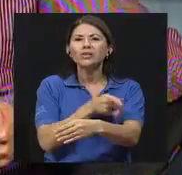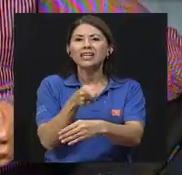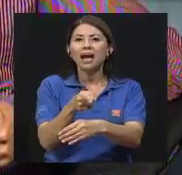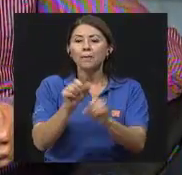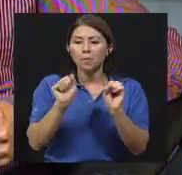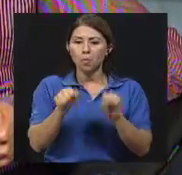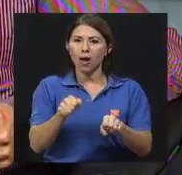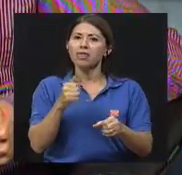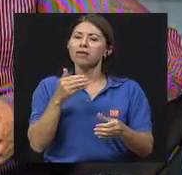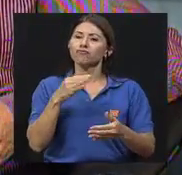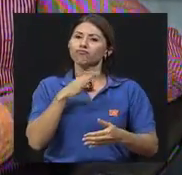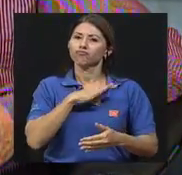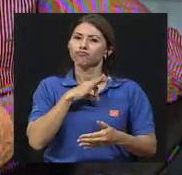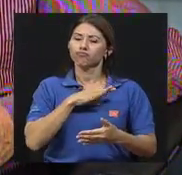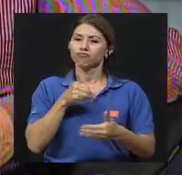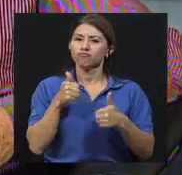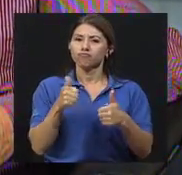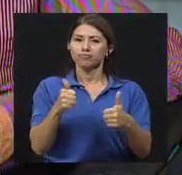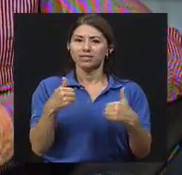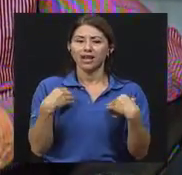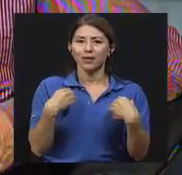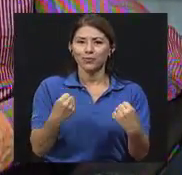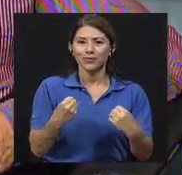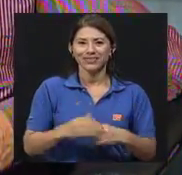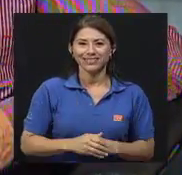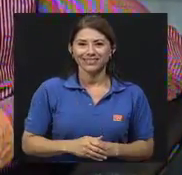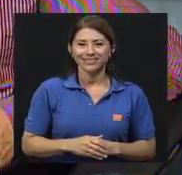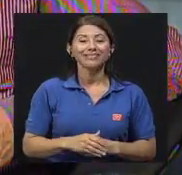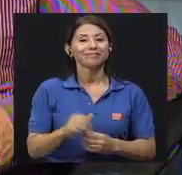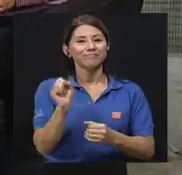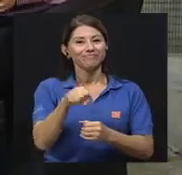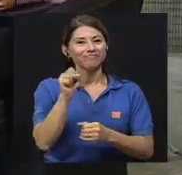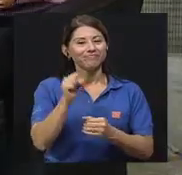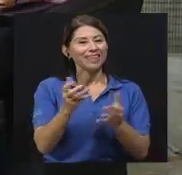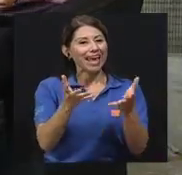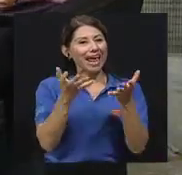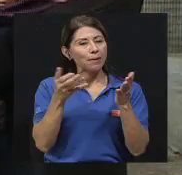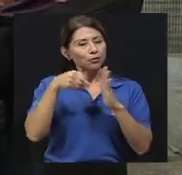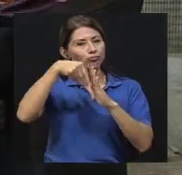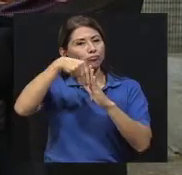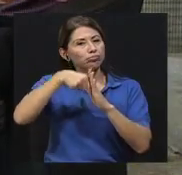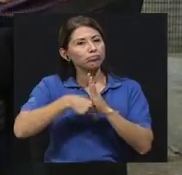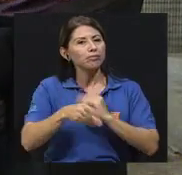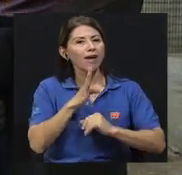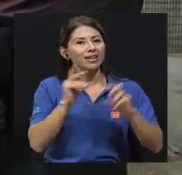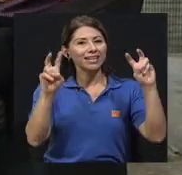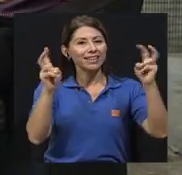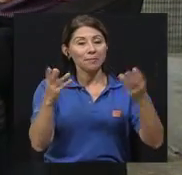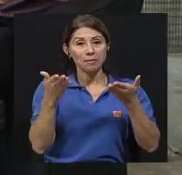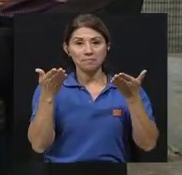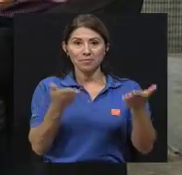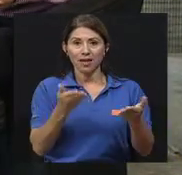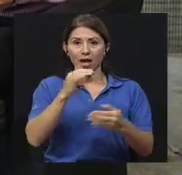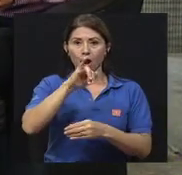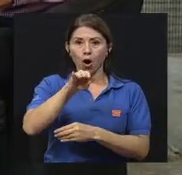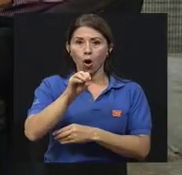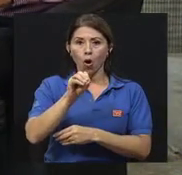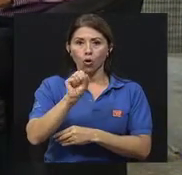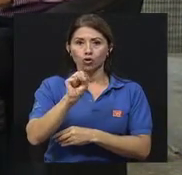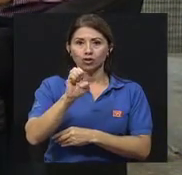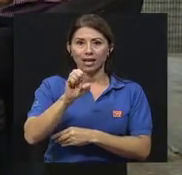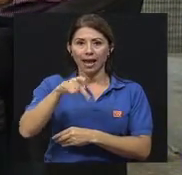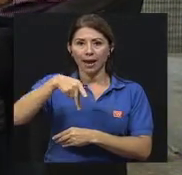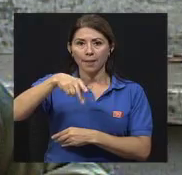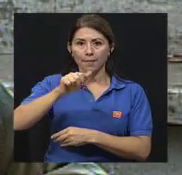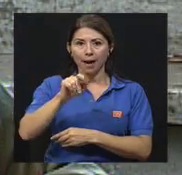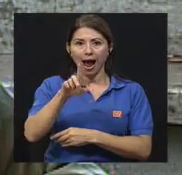música puede favorecer nuestra salud. Y por eso queremos ampliar más de este tema y para ello se nos acompaña en este momento José